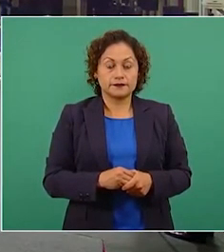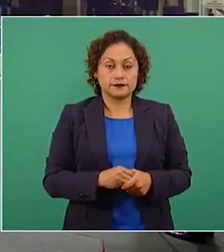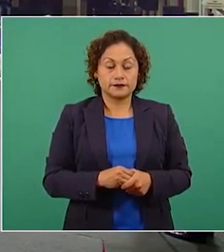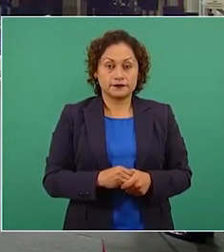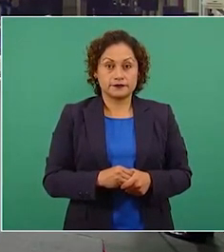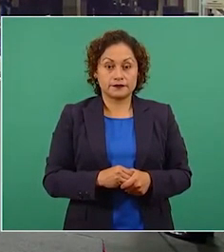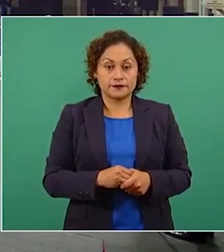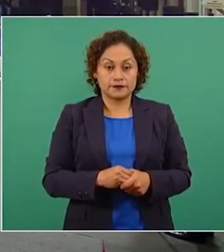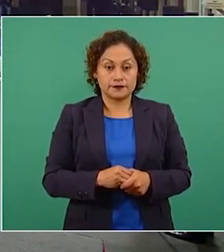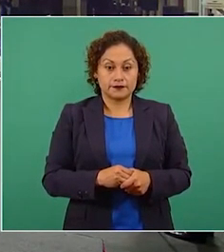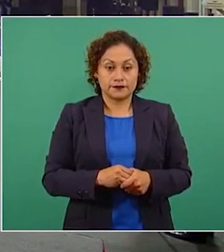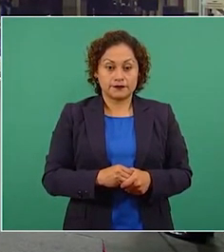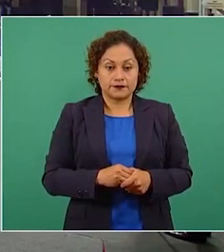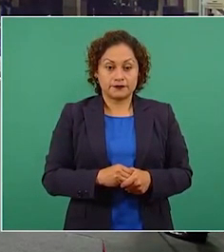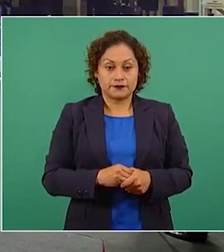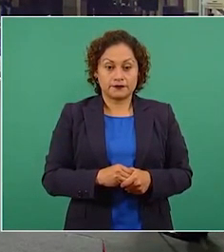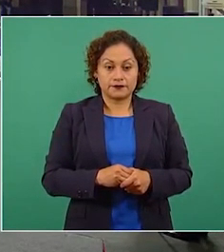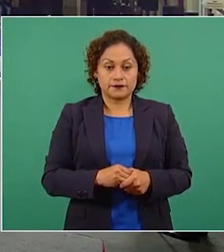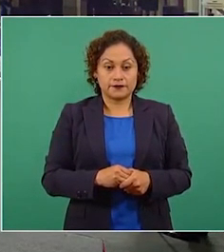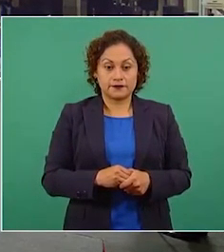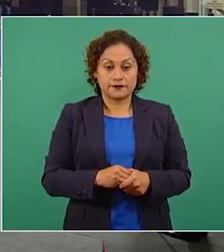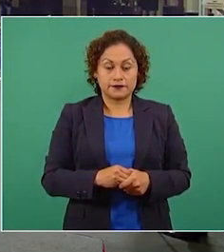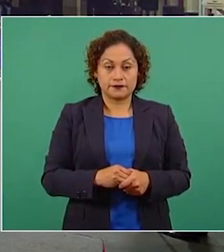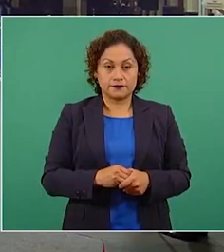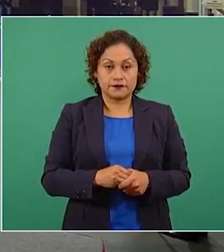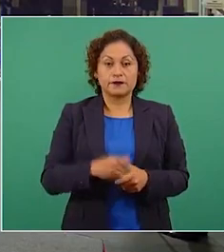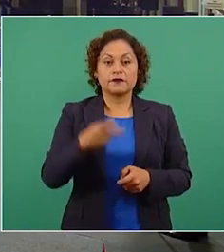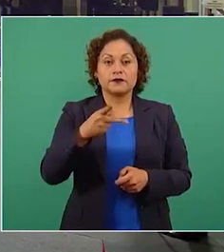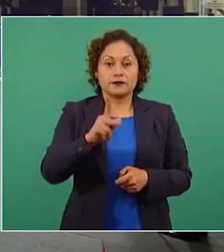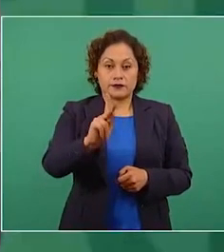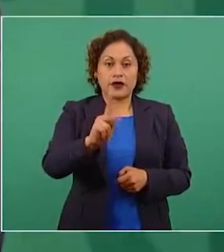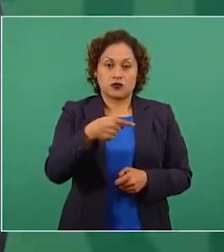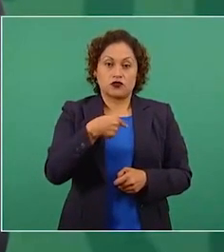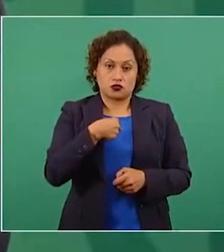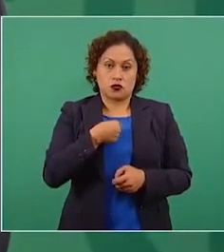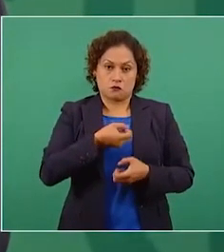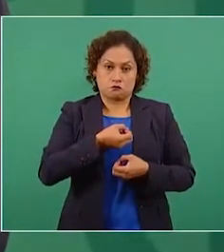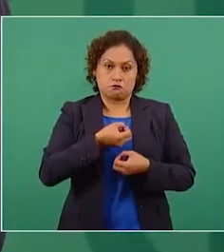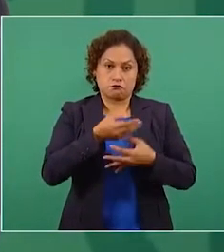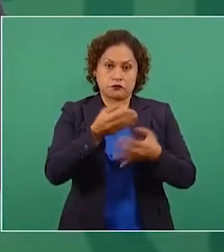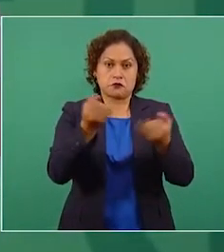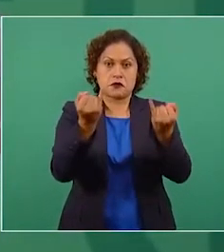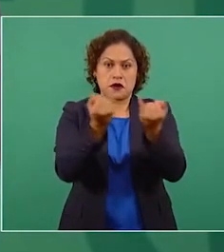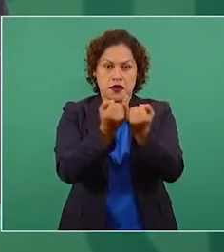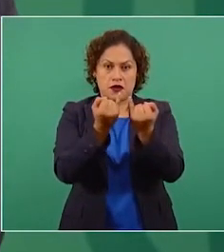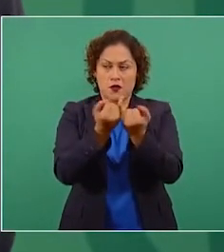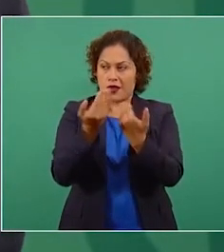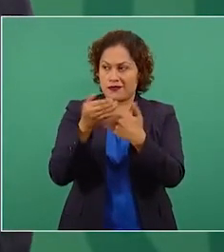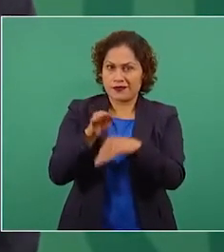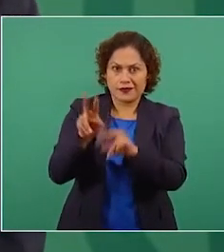Pero yo voy a comentar sobre esto.